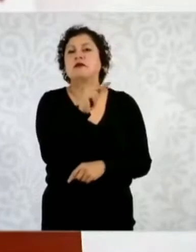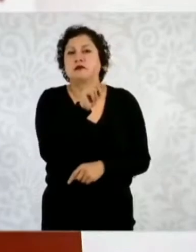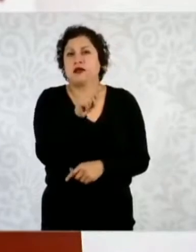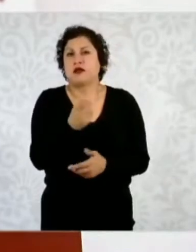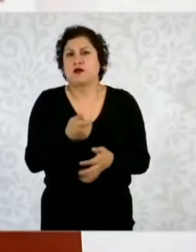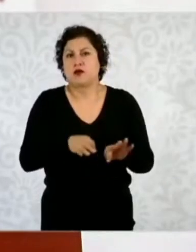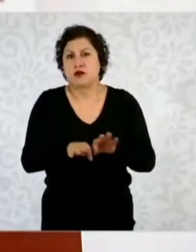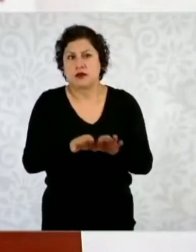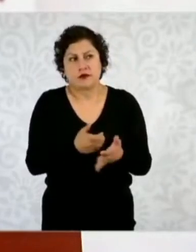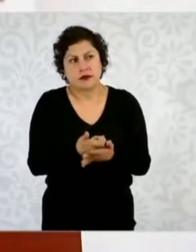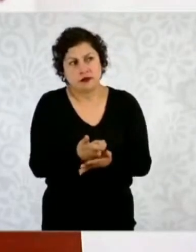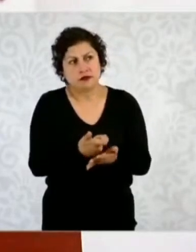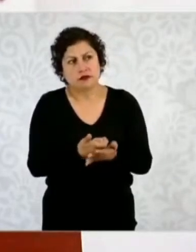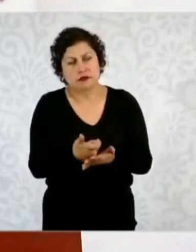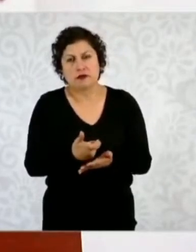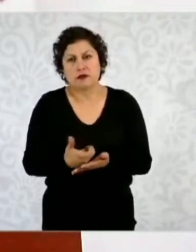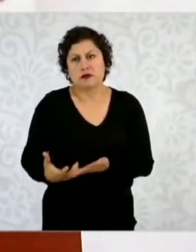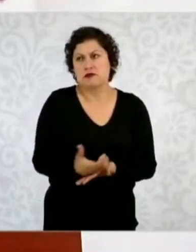cobrando?